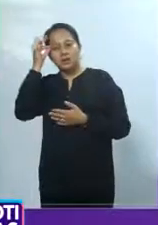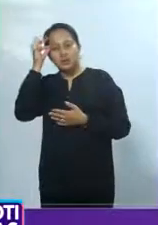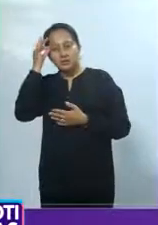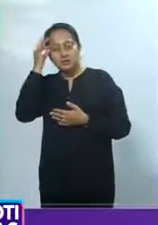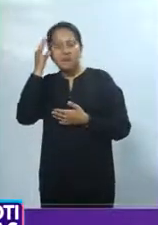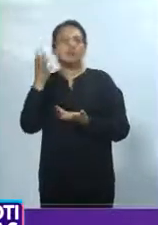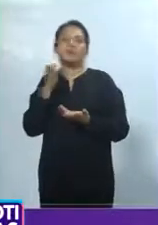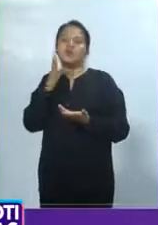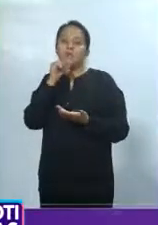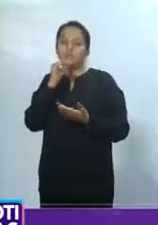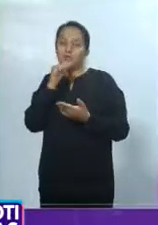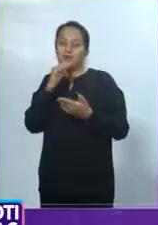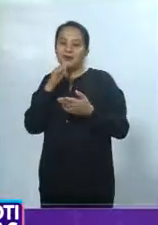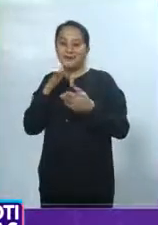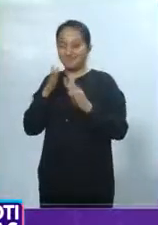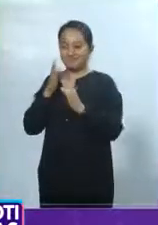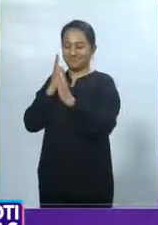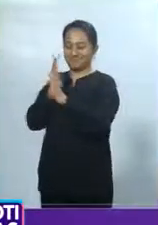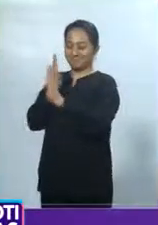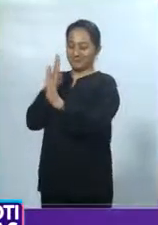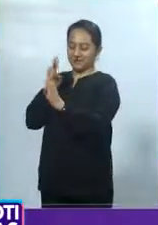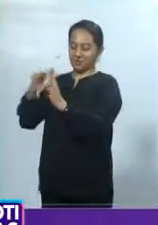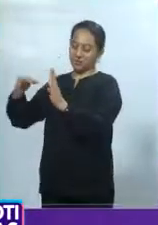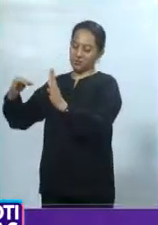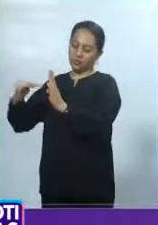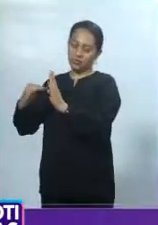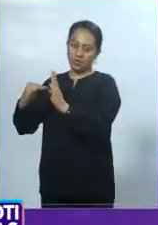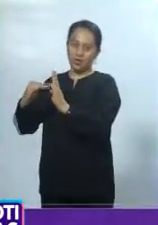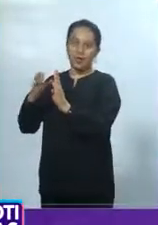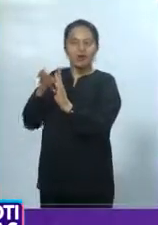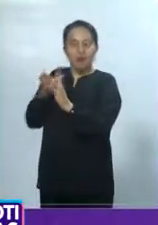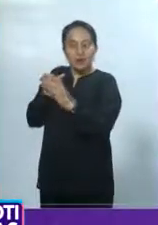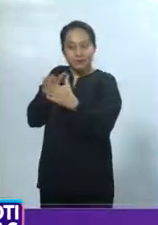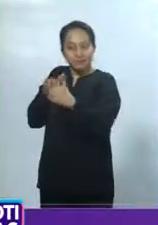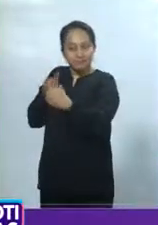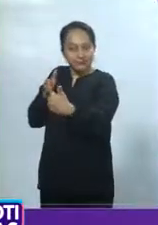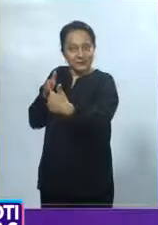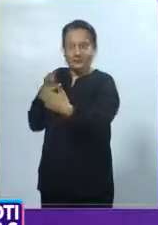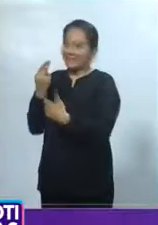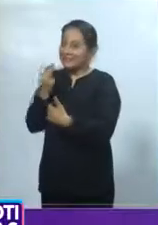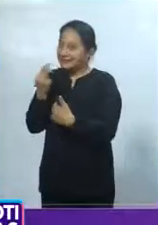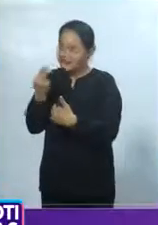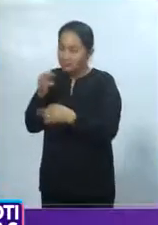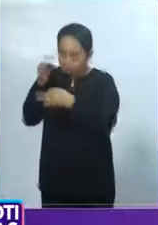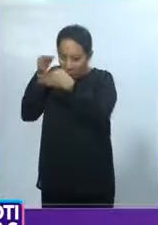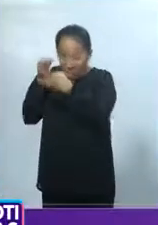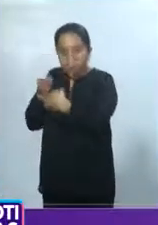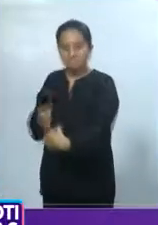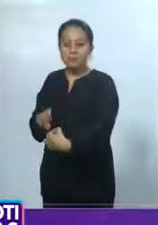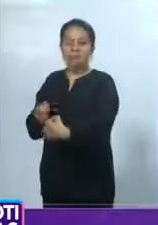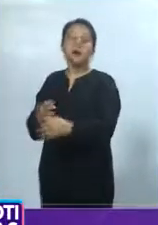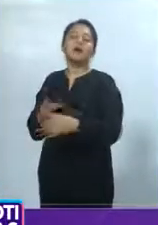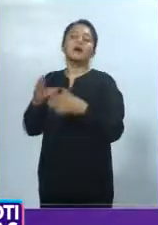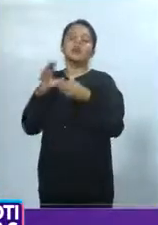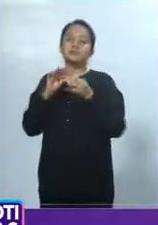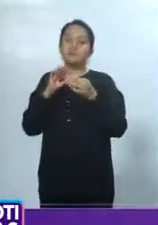también tiene una solución inmediata. Por lo que dijo que se les ha solicitado a los proveedores de las empresas que ganaron las licitaciones